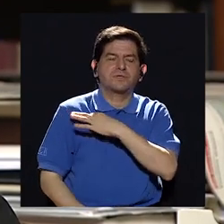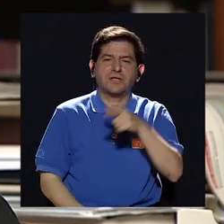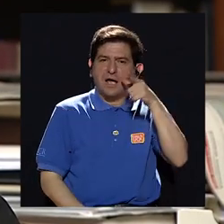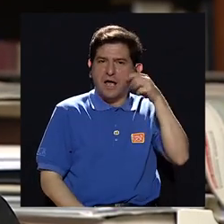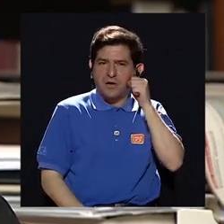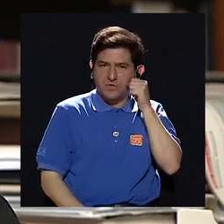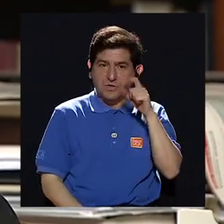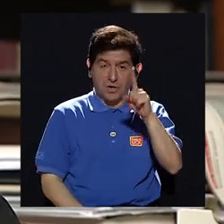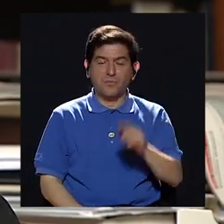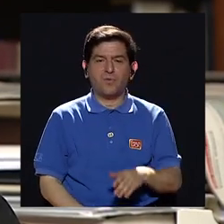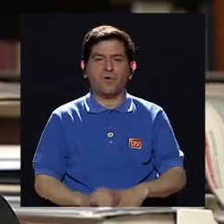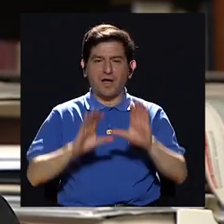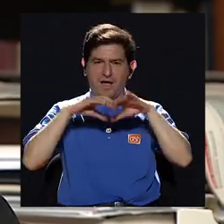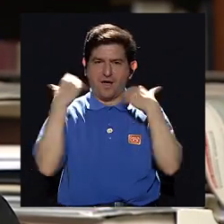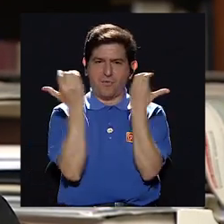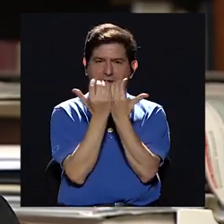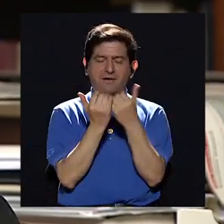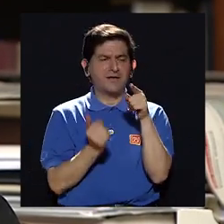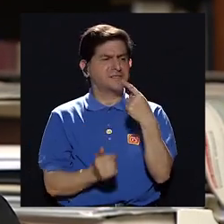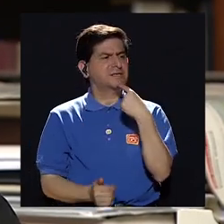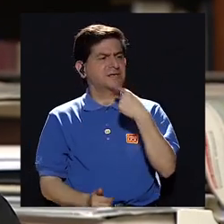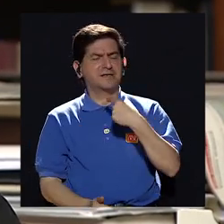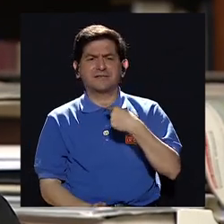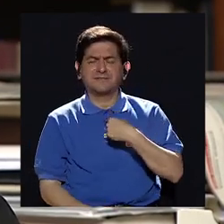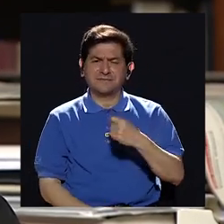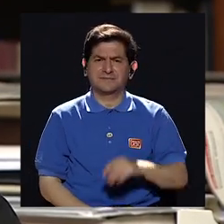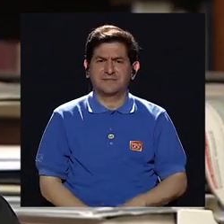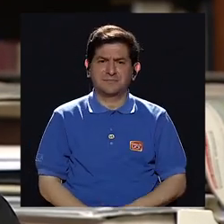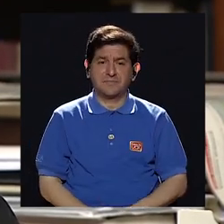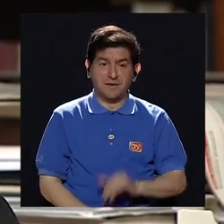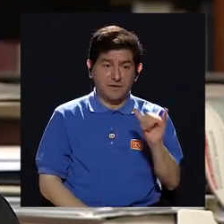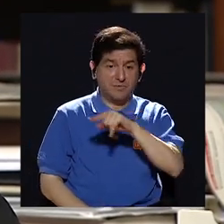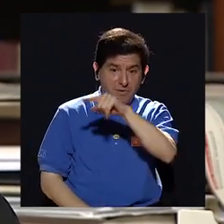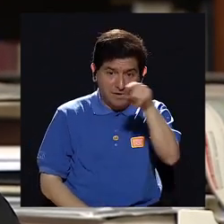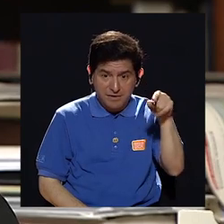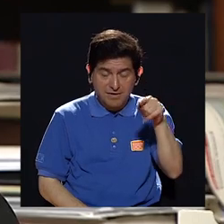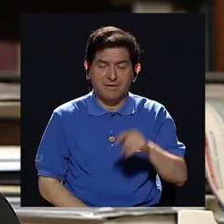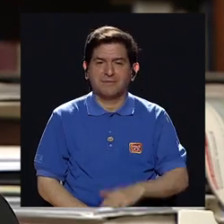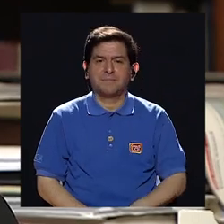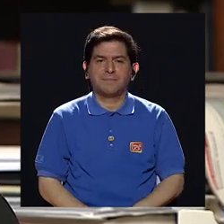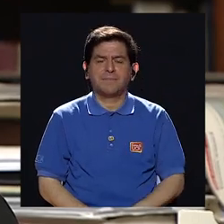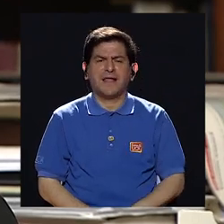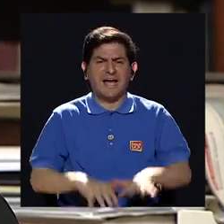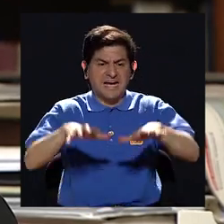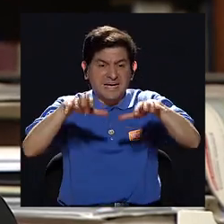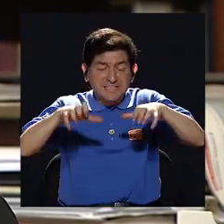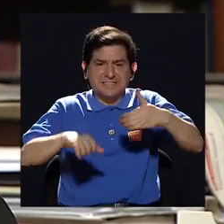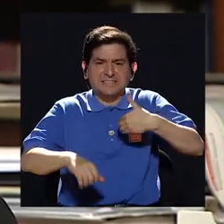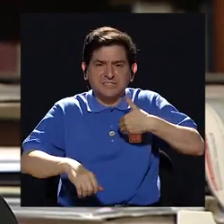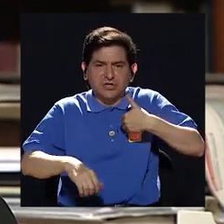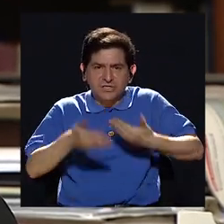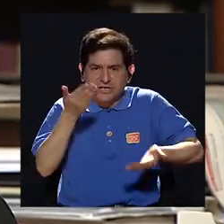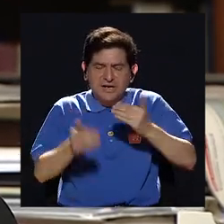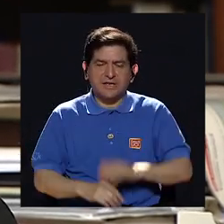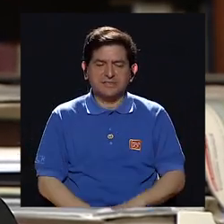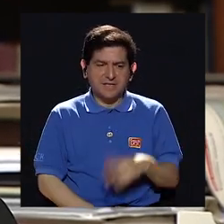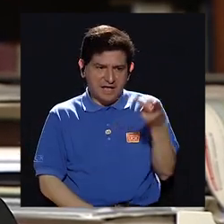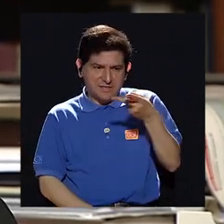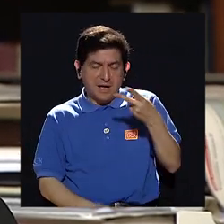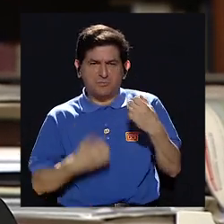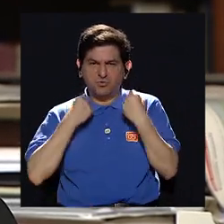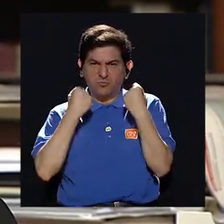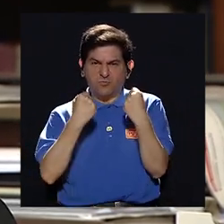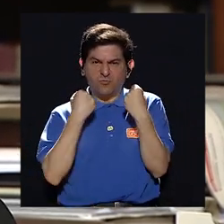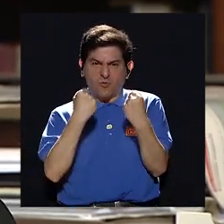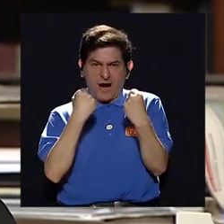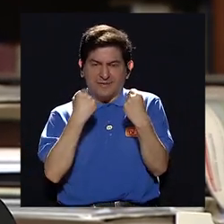Solís a una clase y don Guillermo Solís decía que la tensión que podía existir entre ustedes dos era tan